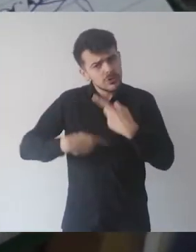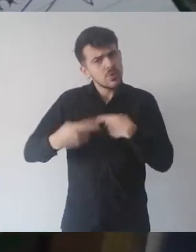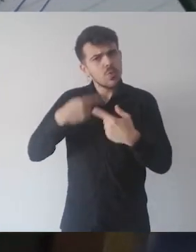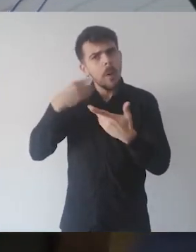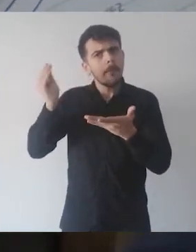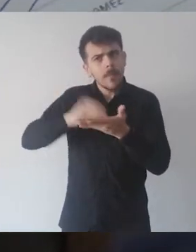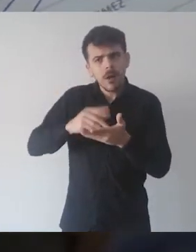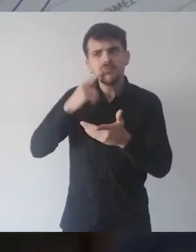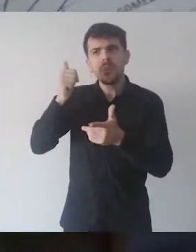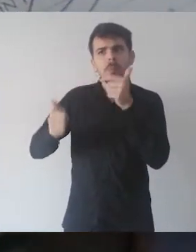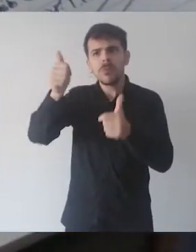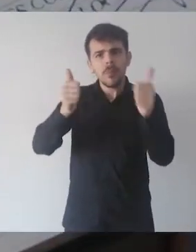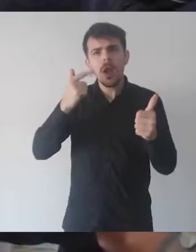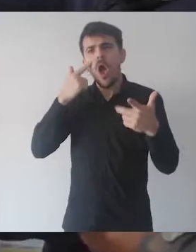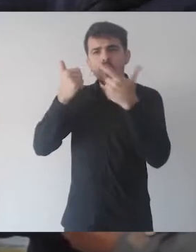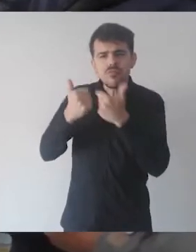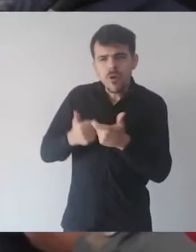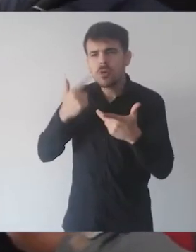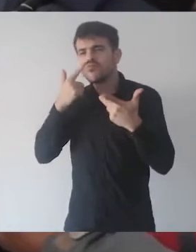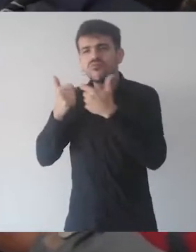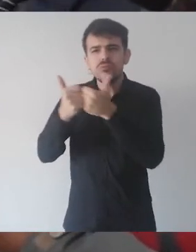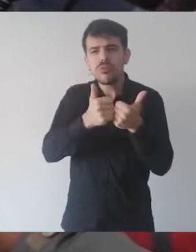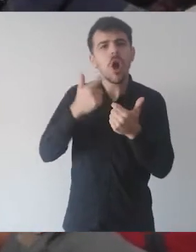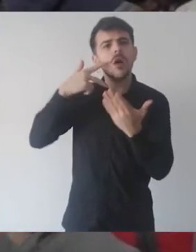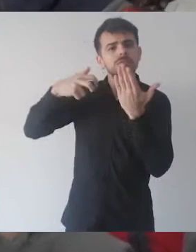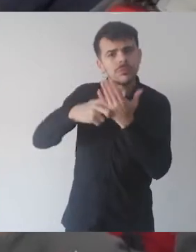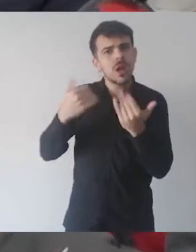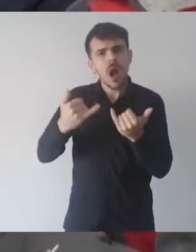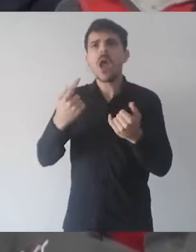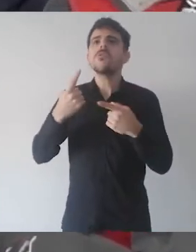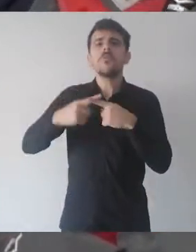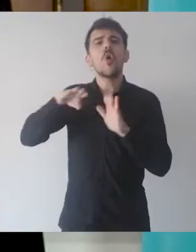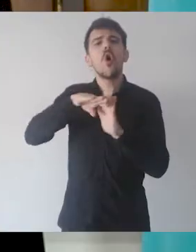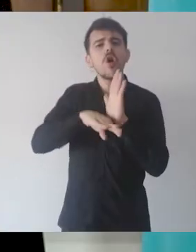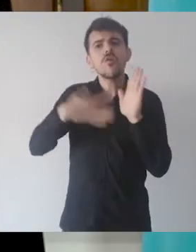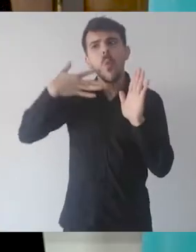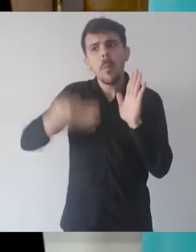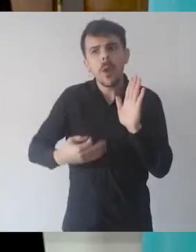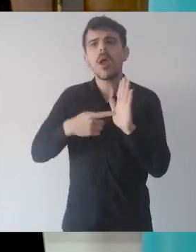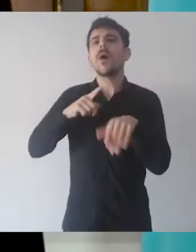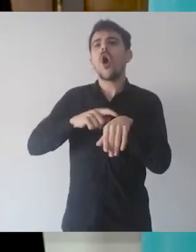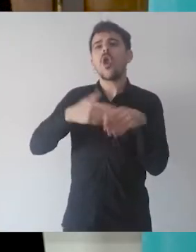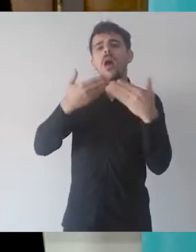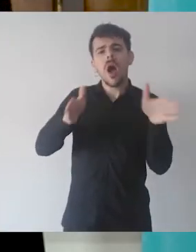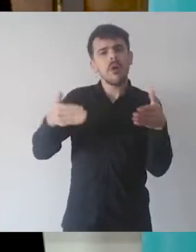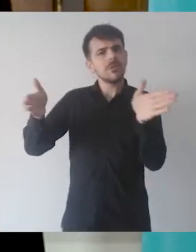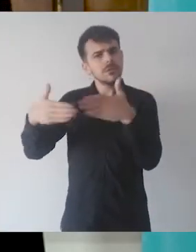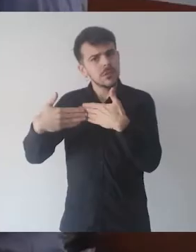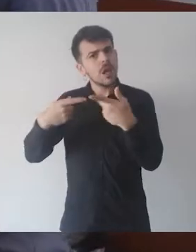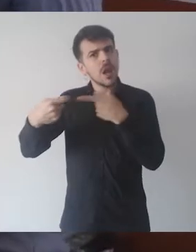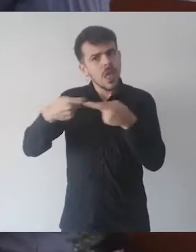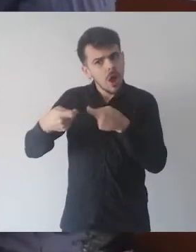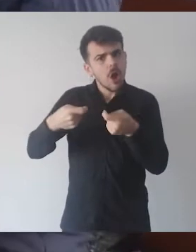respecto a los protocolos, horarios estipulados, descierra los comercios, la norma de higiene y seguridad